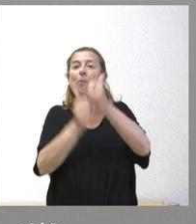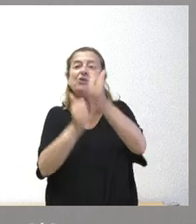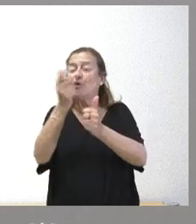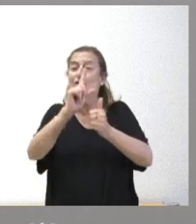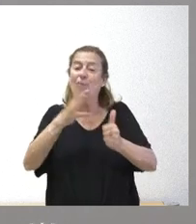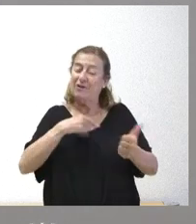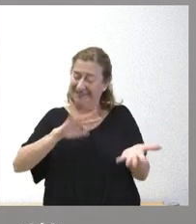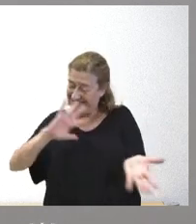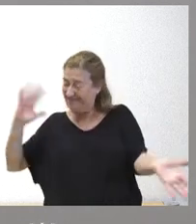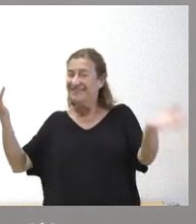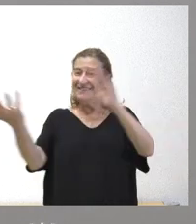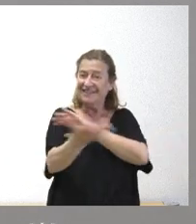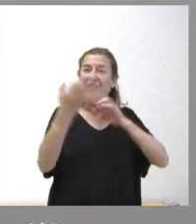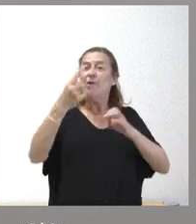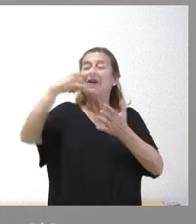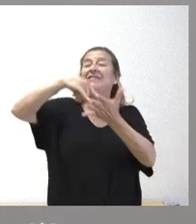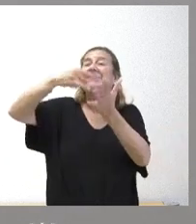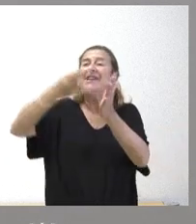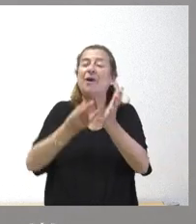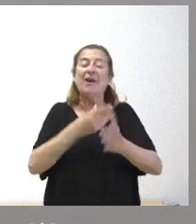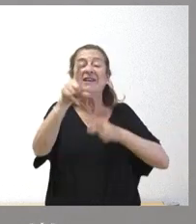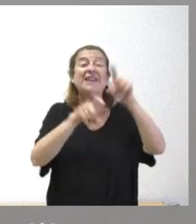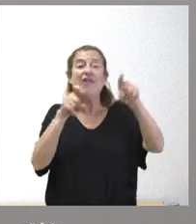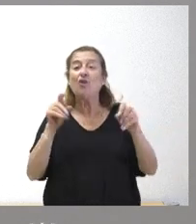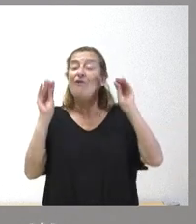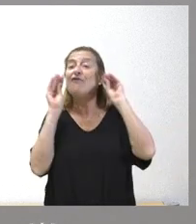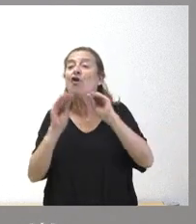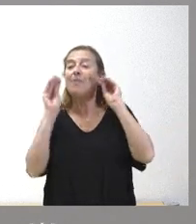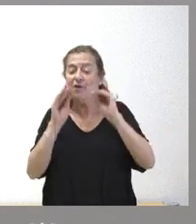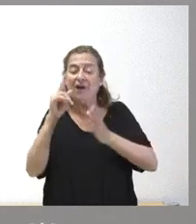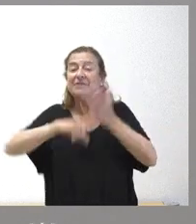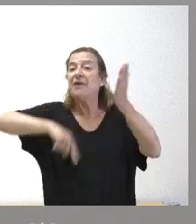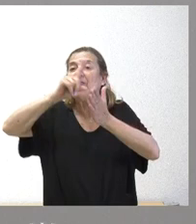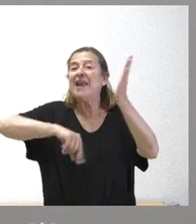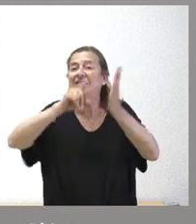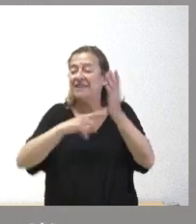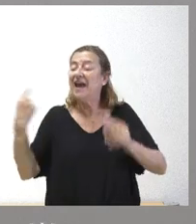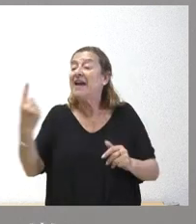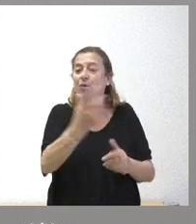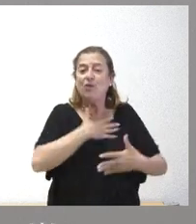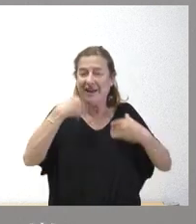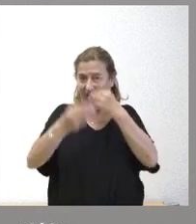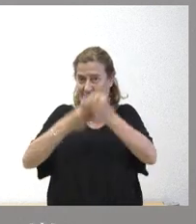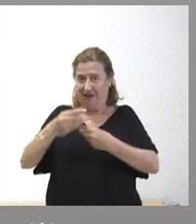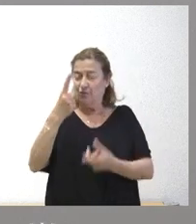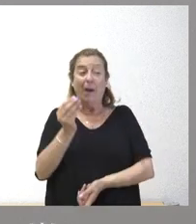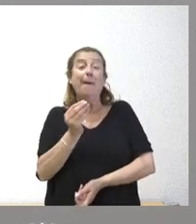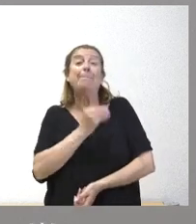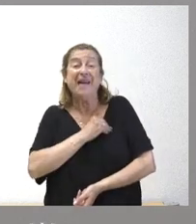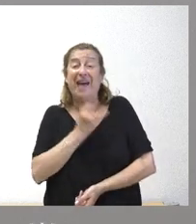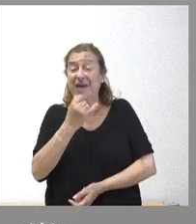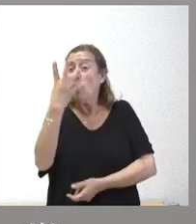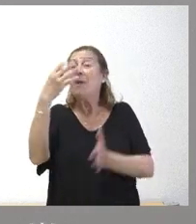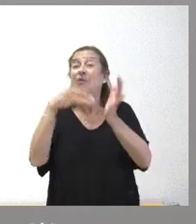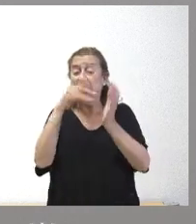convertirse en lo que tiene que ser un sistema de selección de la formación de especialistas que cada cual quiere hacer. Es una pena que haya cuatro mil